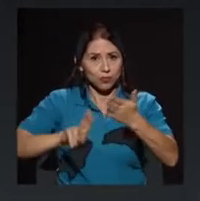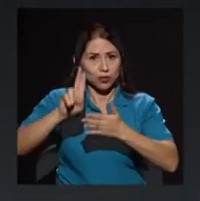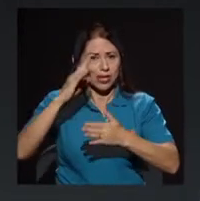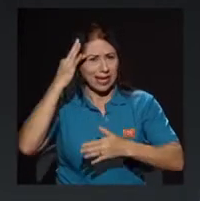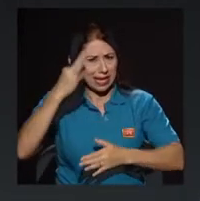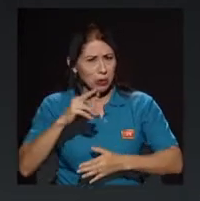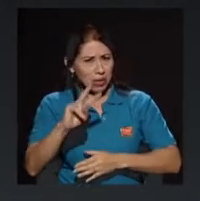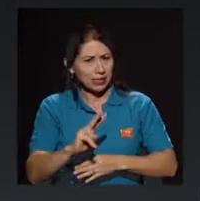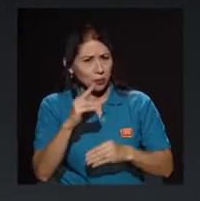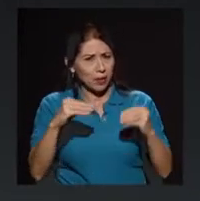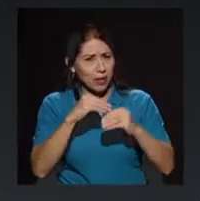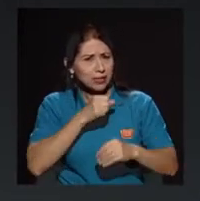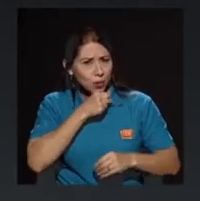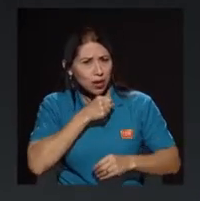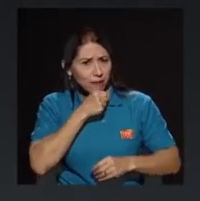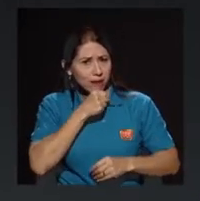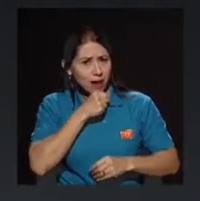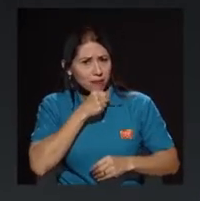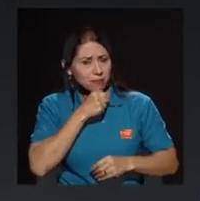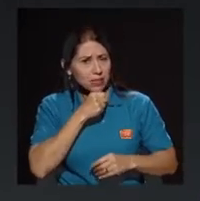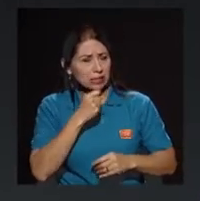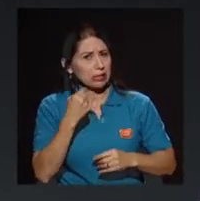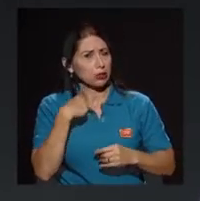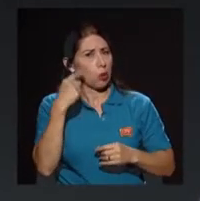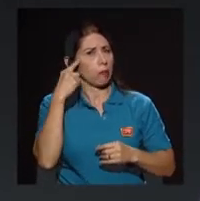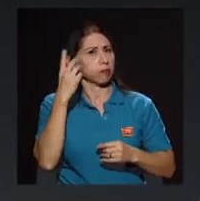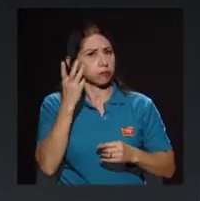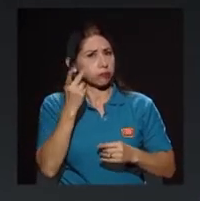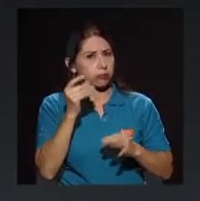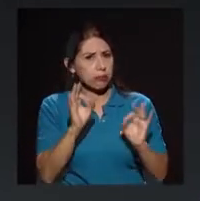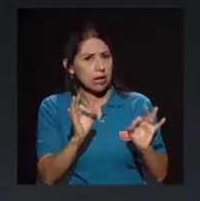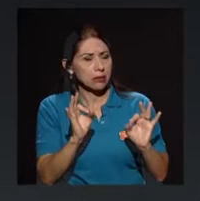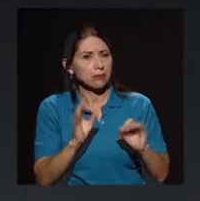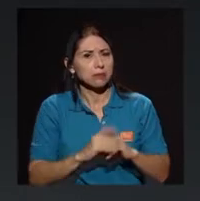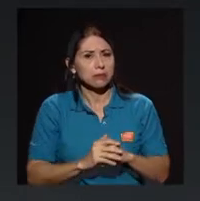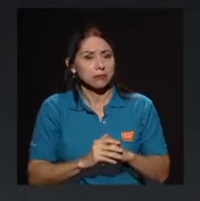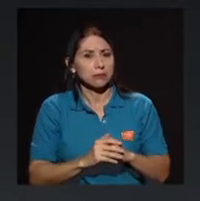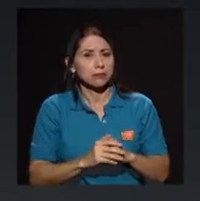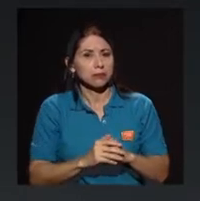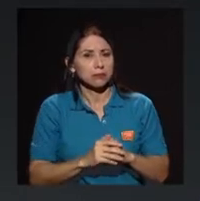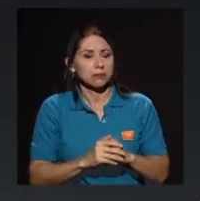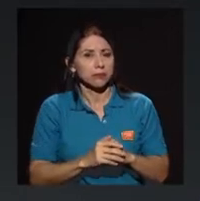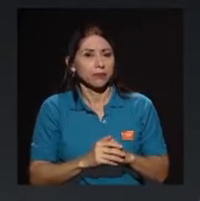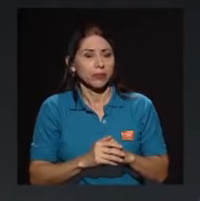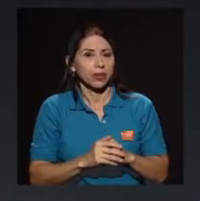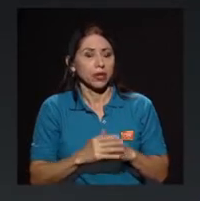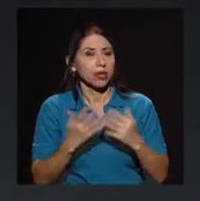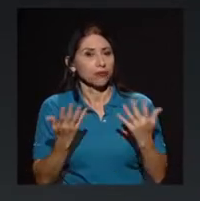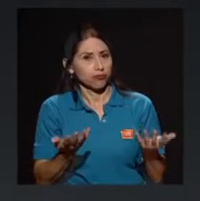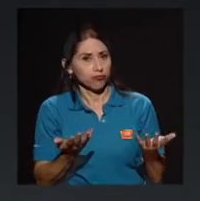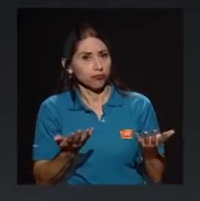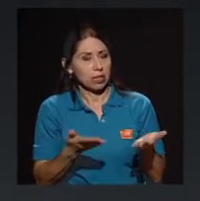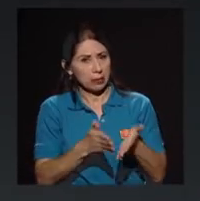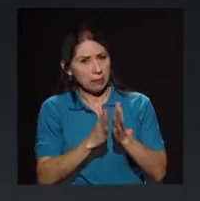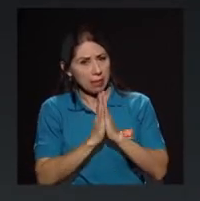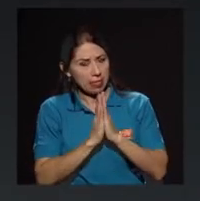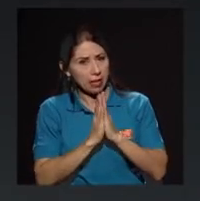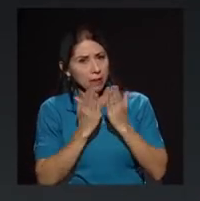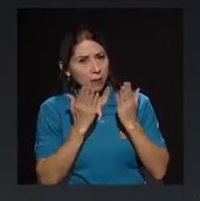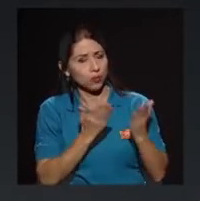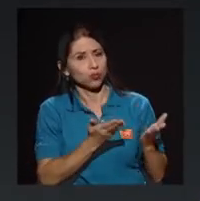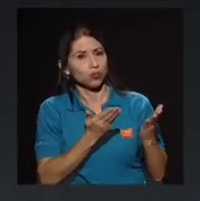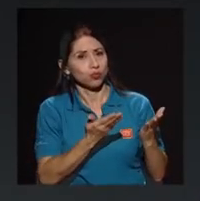que es la segunda más longeva, si las cuentas no salen bien. De manera que le pediremos,